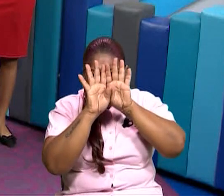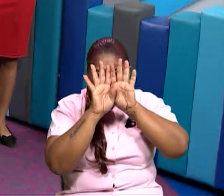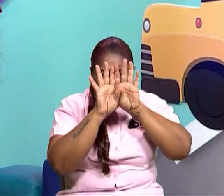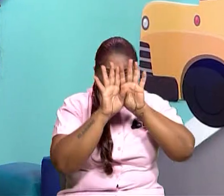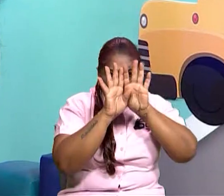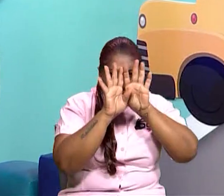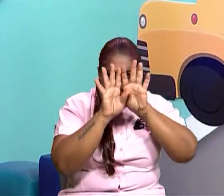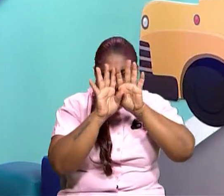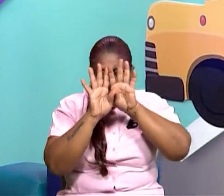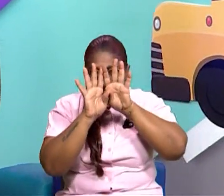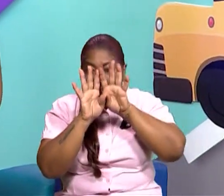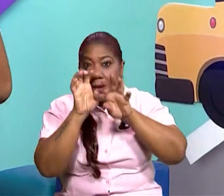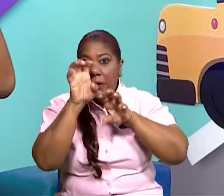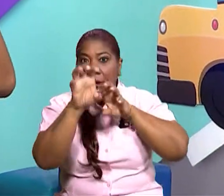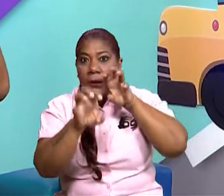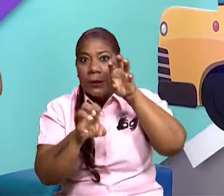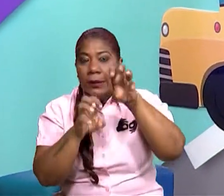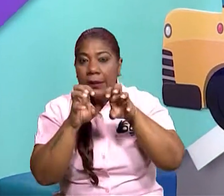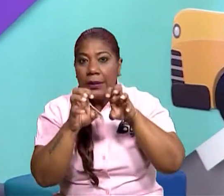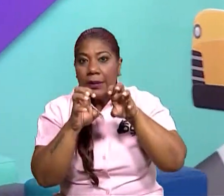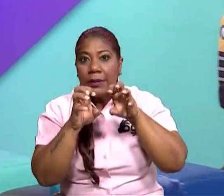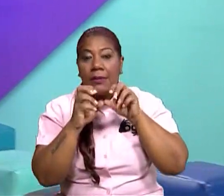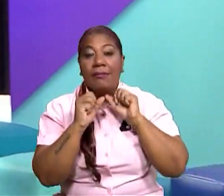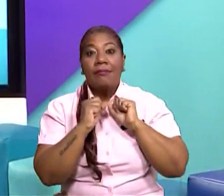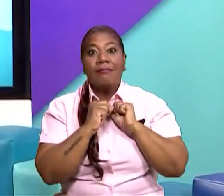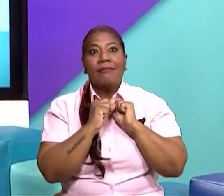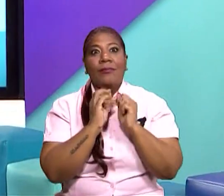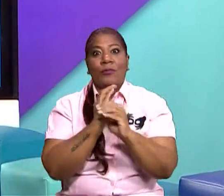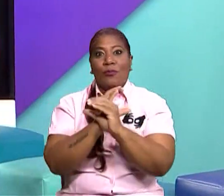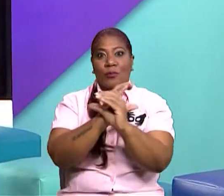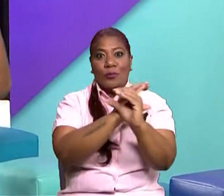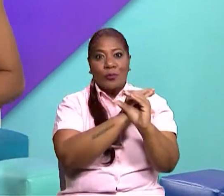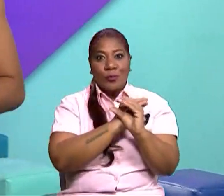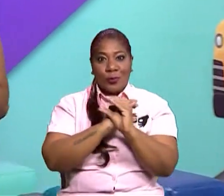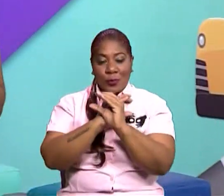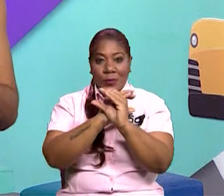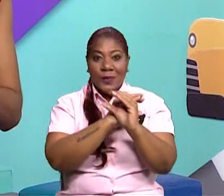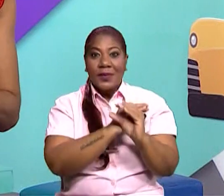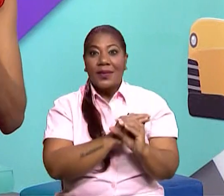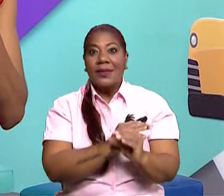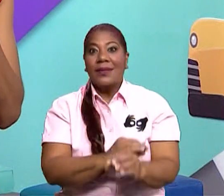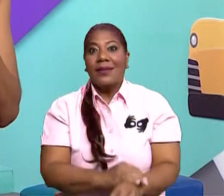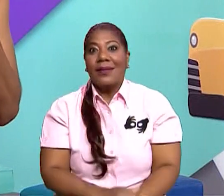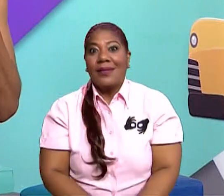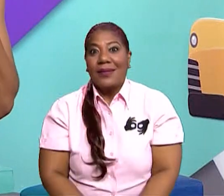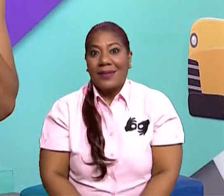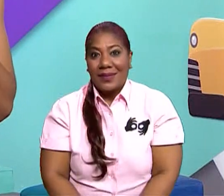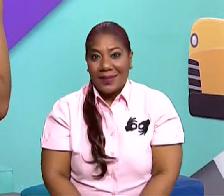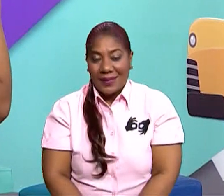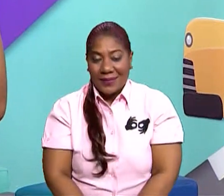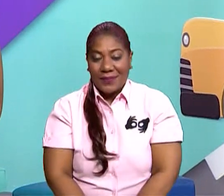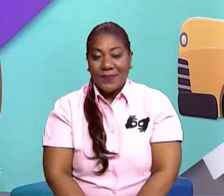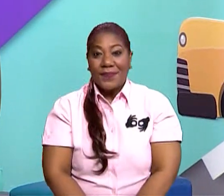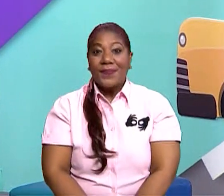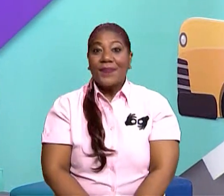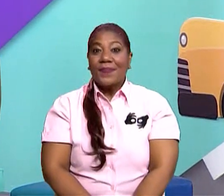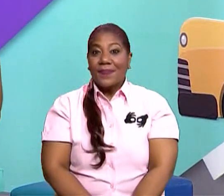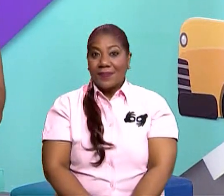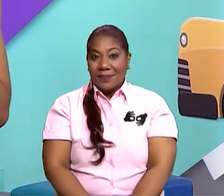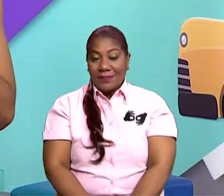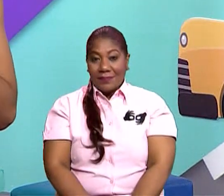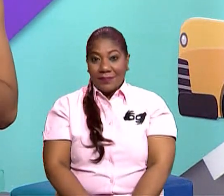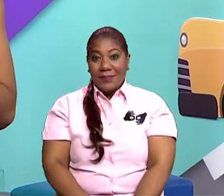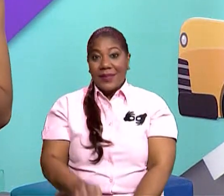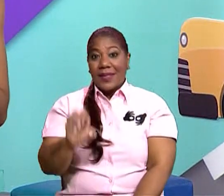¡Guau, maestra! Huye, huye, maestra, porque te come el jaguar. Muy Así que ya saben, vemos el estrato emergente,